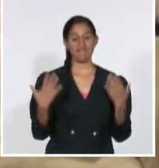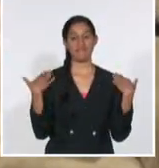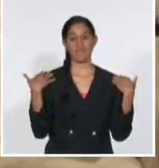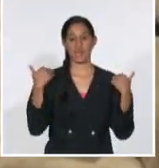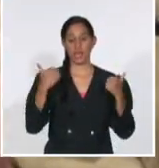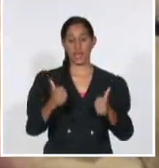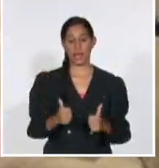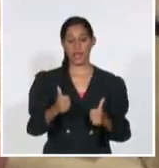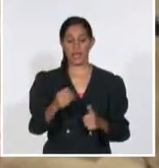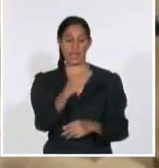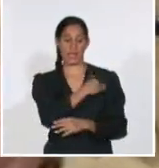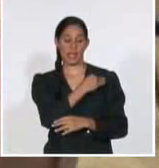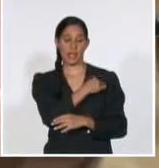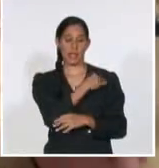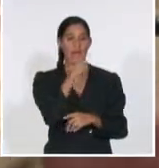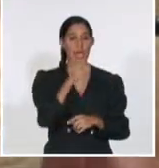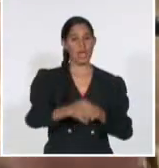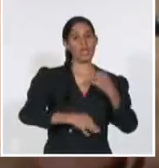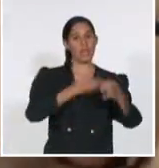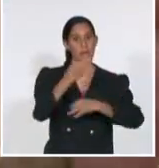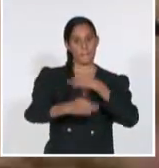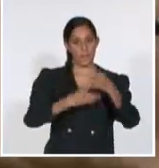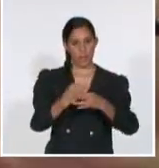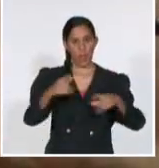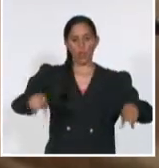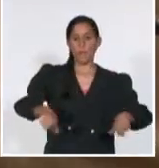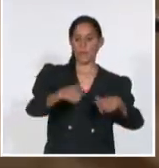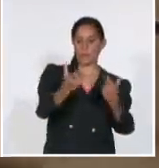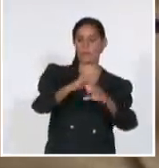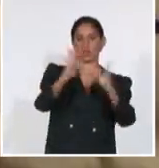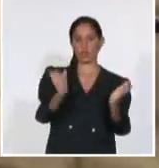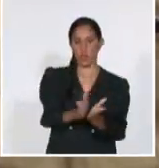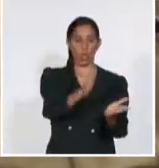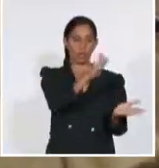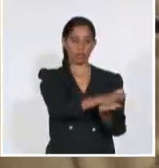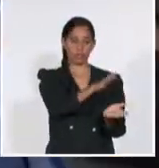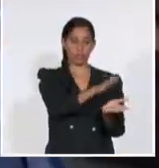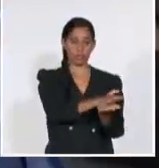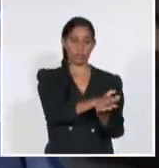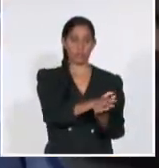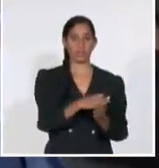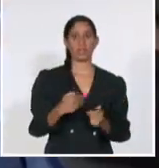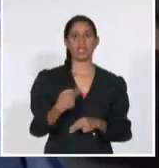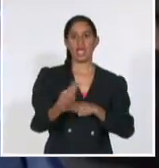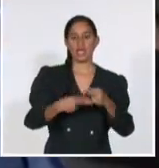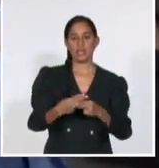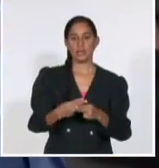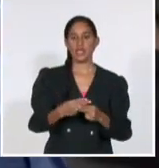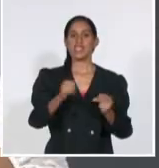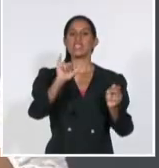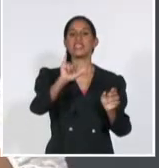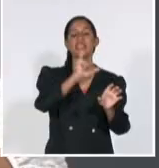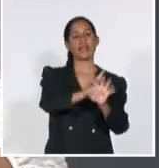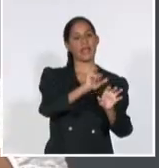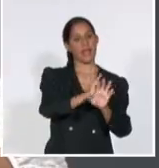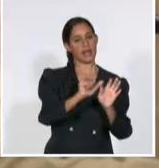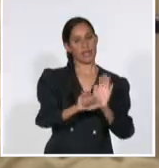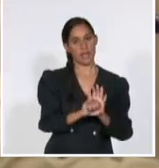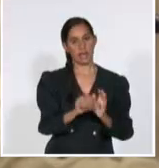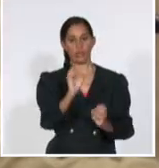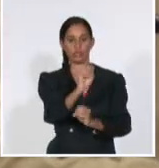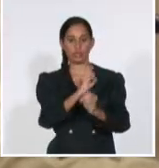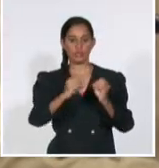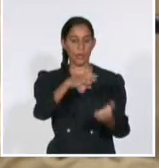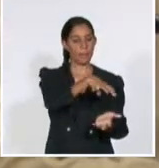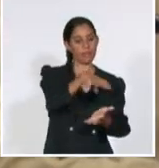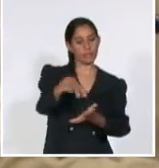Gregorich, actualizó el estado de cumplimiento de los planes integrales de enfrentamiento a las ilegalidades del ordenamiento territorial